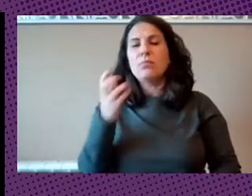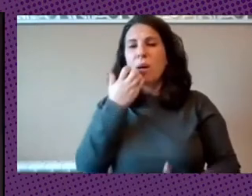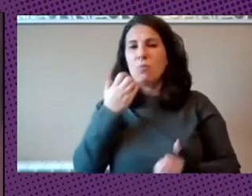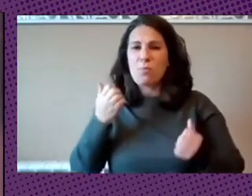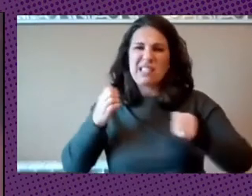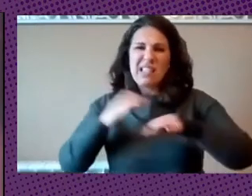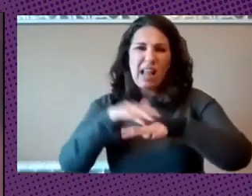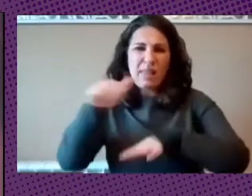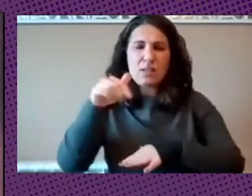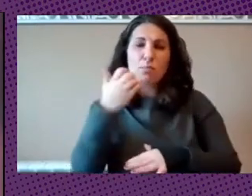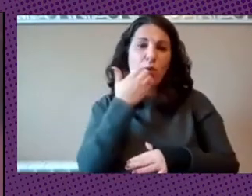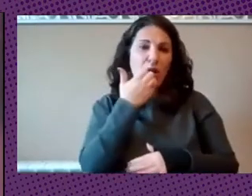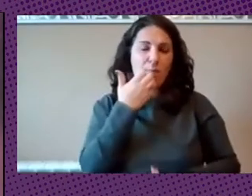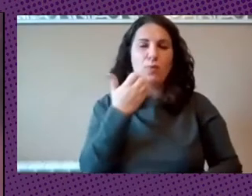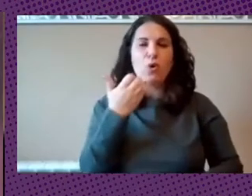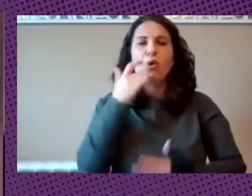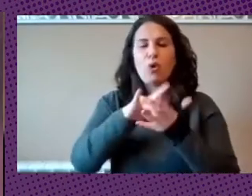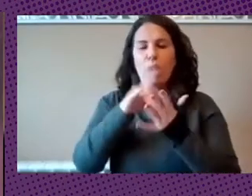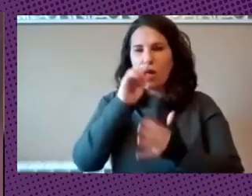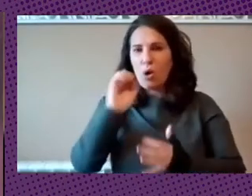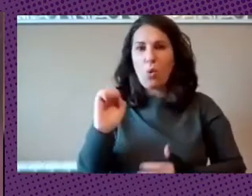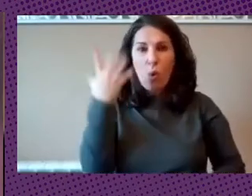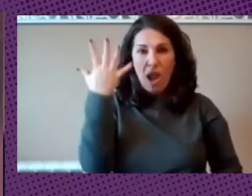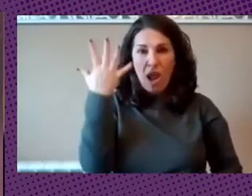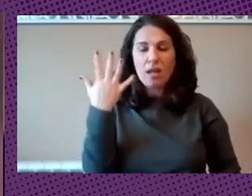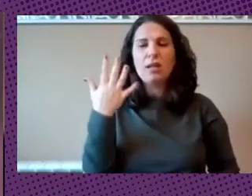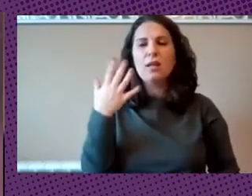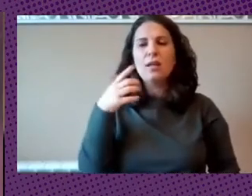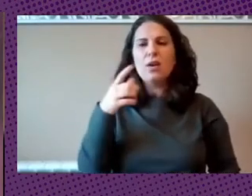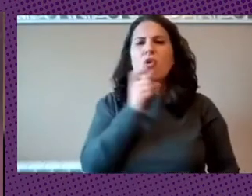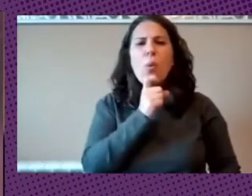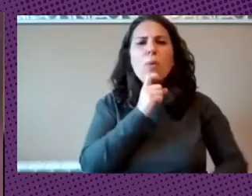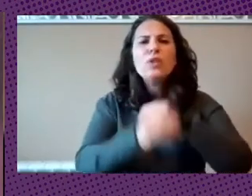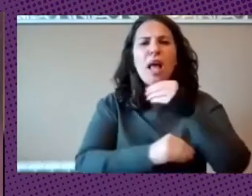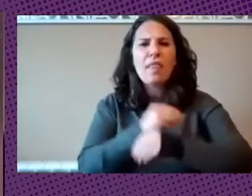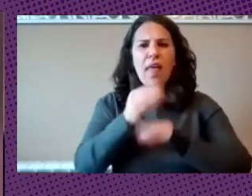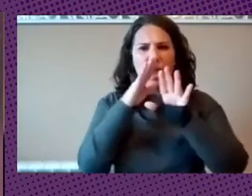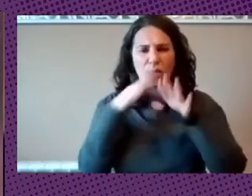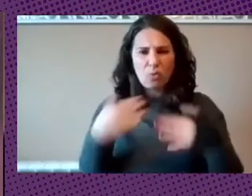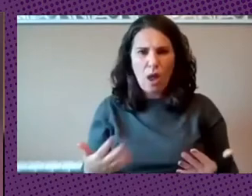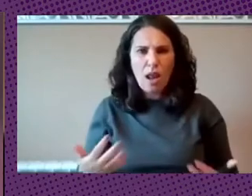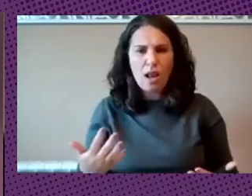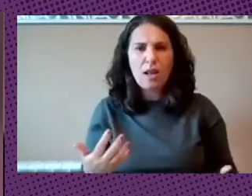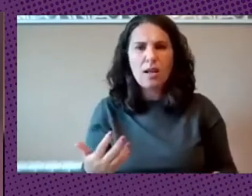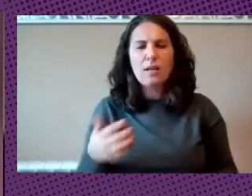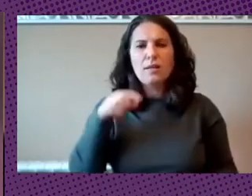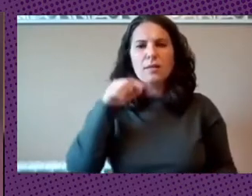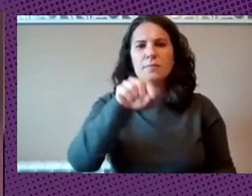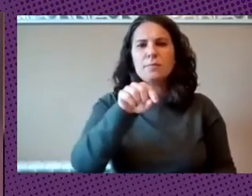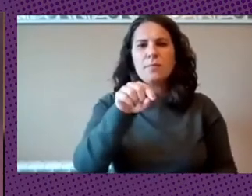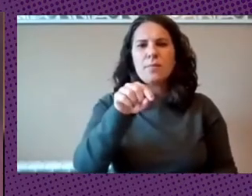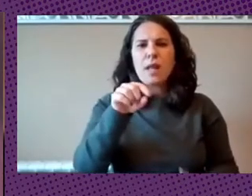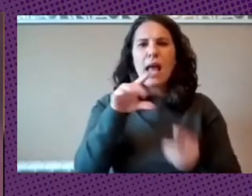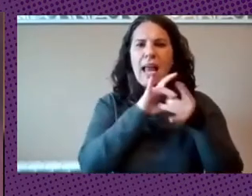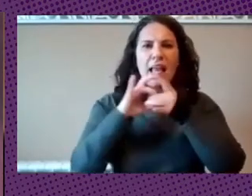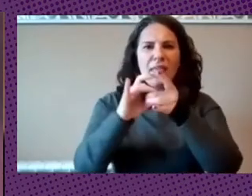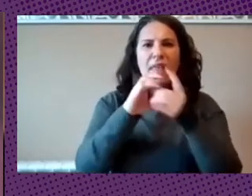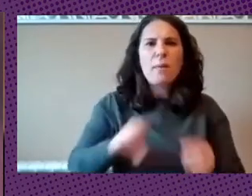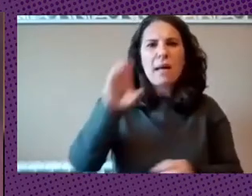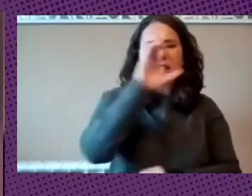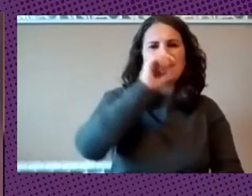etcétera ¿cómo vislumbras la posición actual? ¿cómo se bascula? ¿tienen la alianza de países del sur